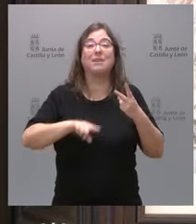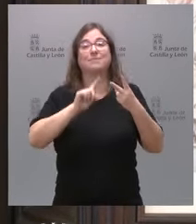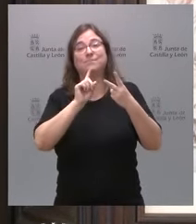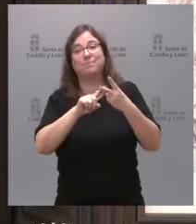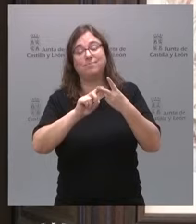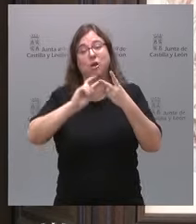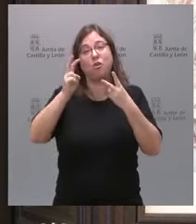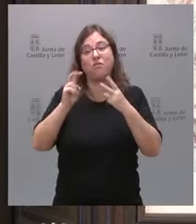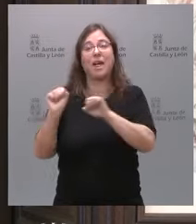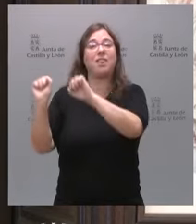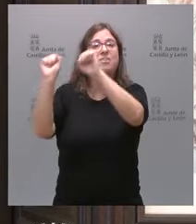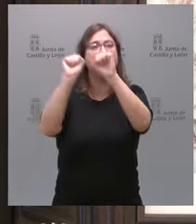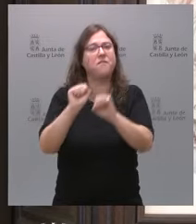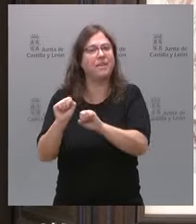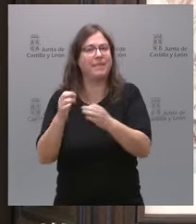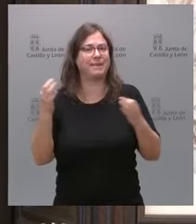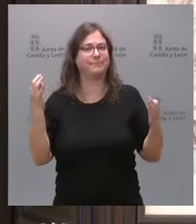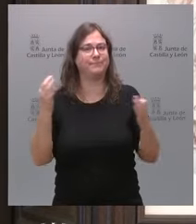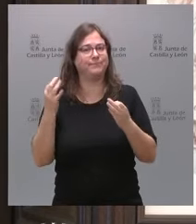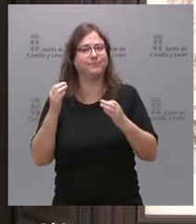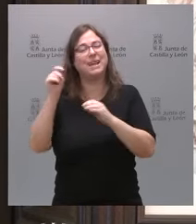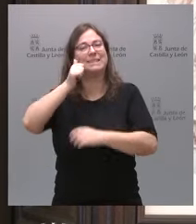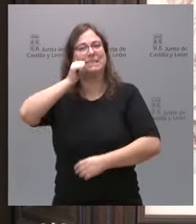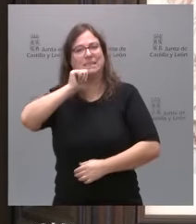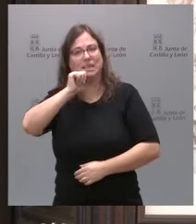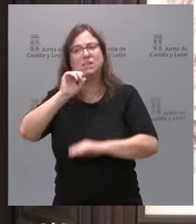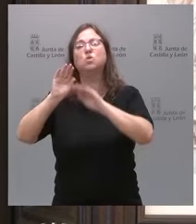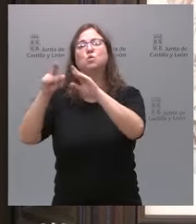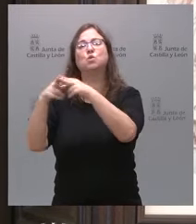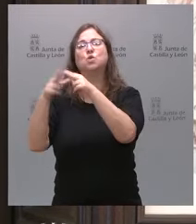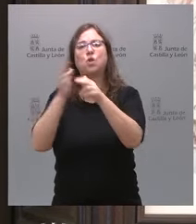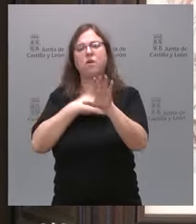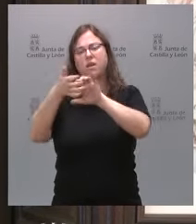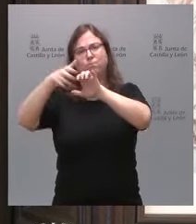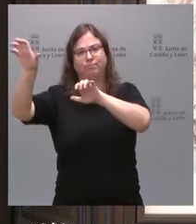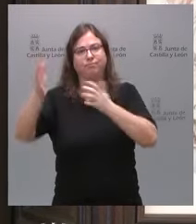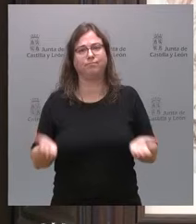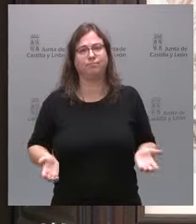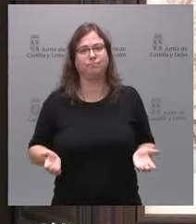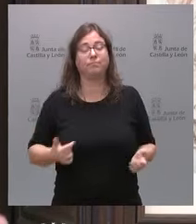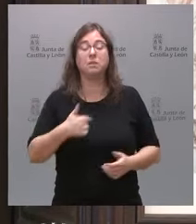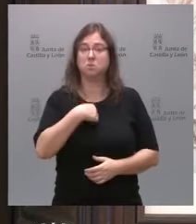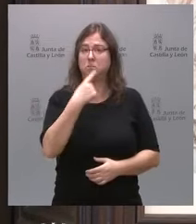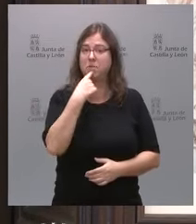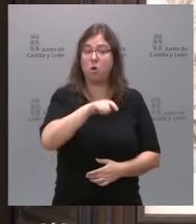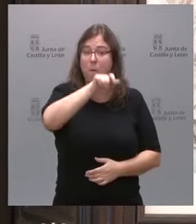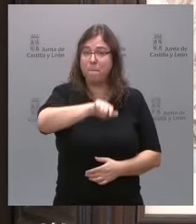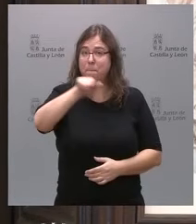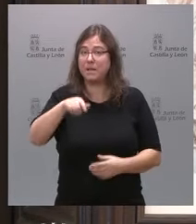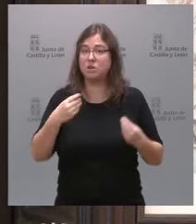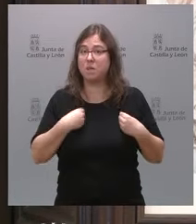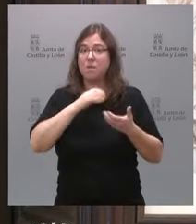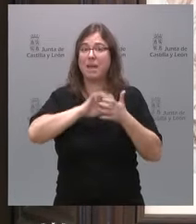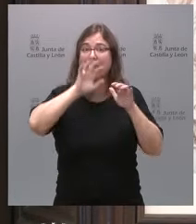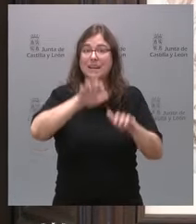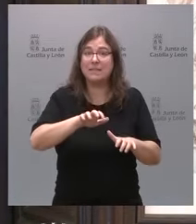defendiendo la postura de Sánchez y sus socios separatistas. Lo que sí puedo decir es que las personas de Castilla y León,